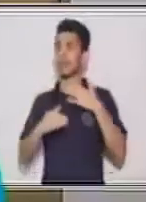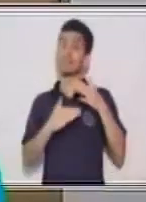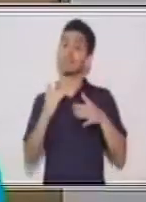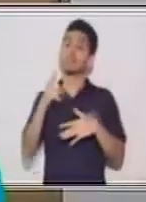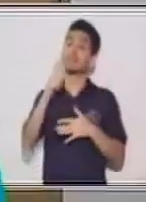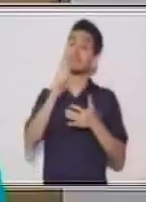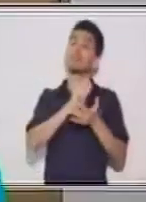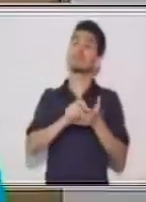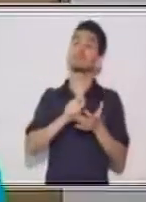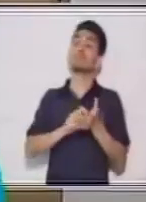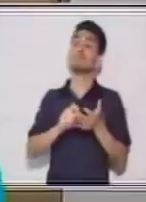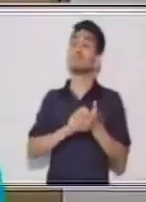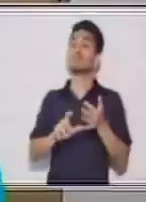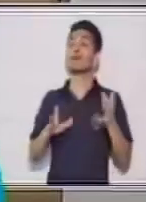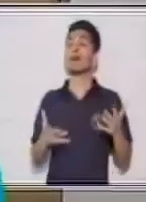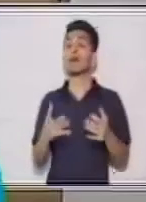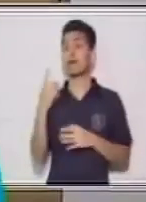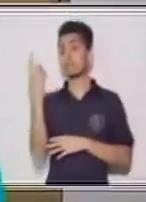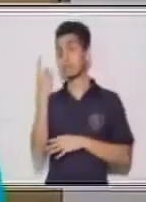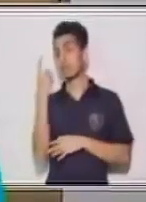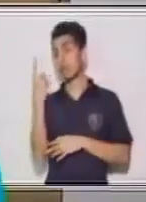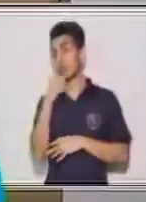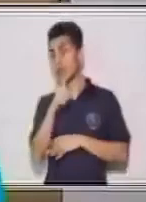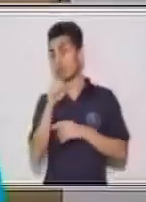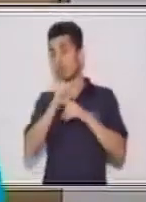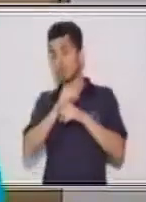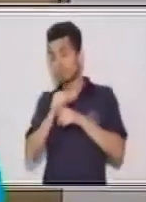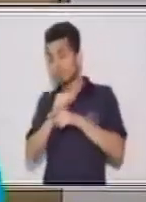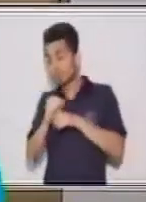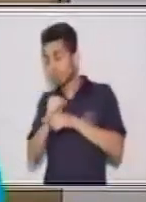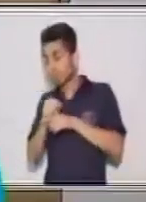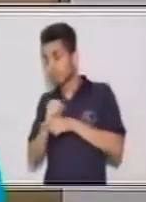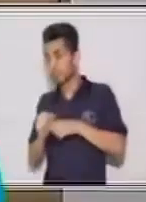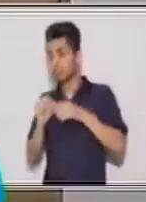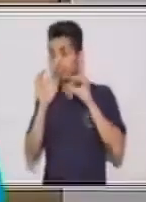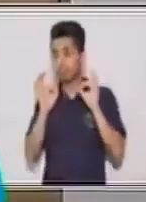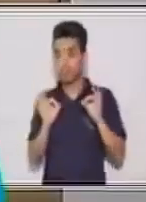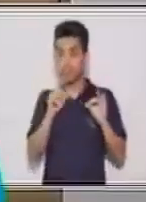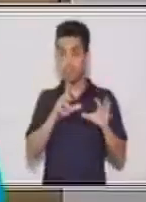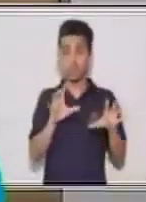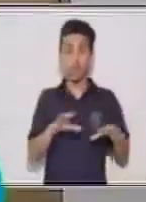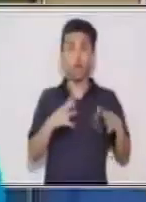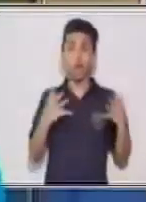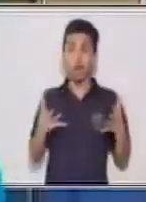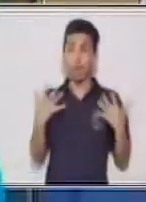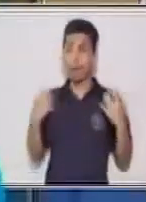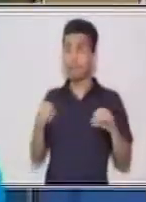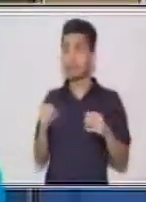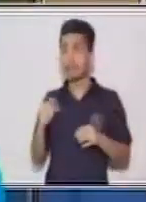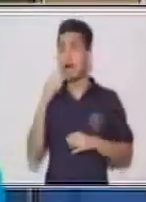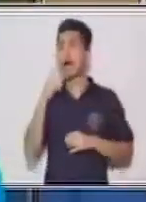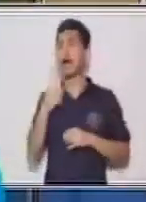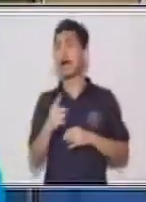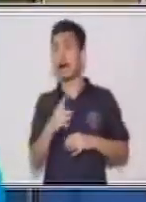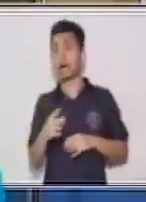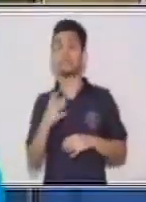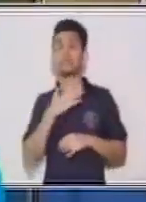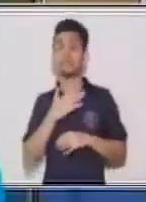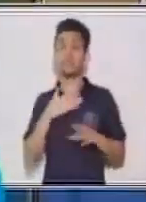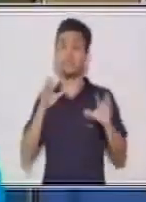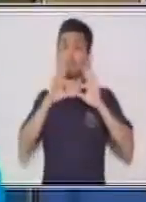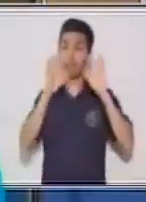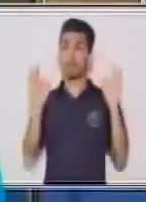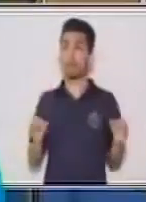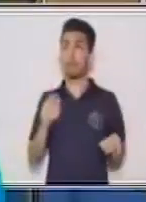redactando, también es importante que hagas ciertos ensayos para que sea más práctico el hecho de verificar de qué manera me queda